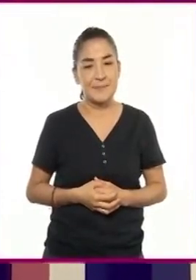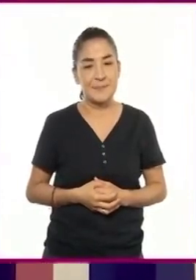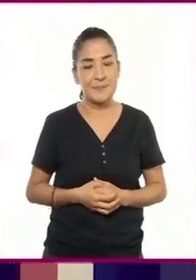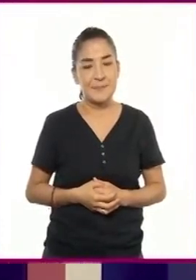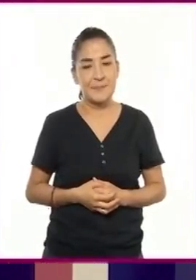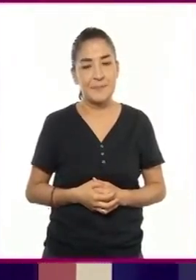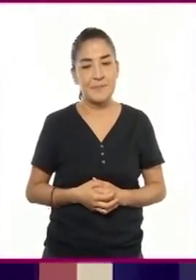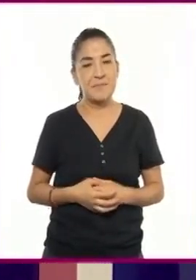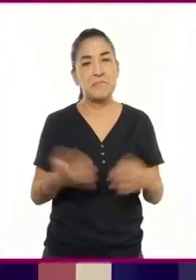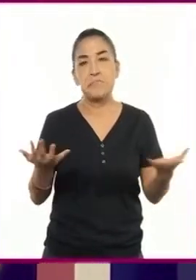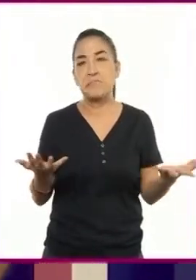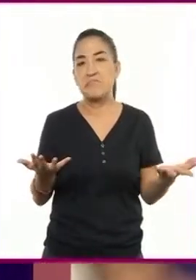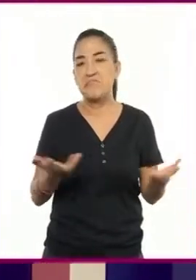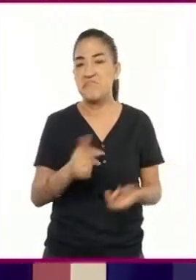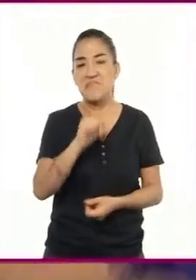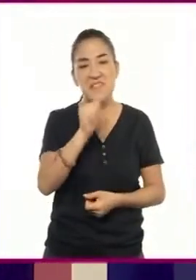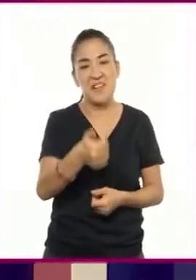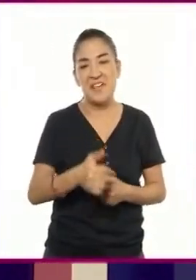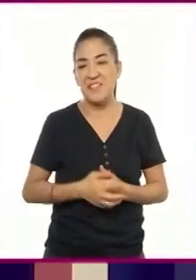Nada.